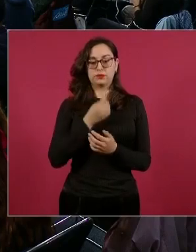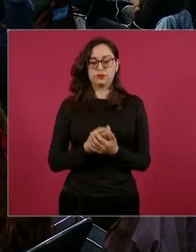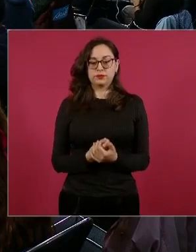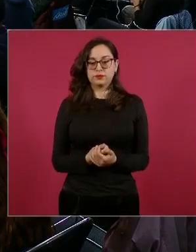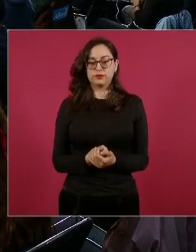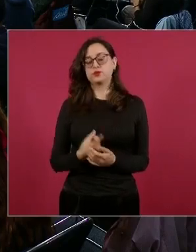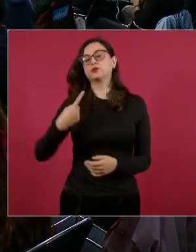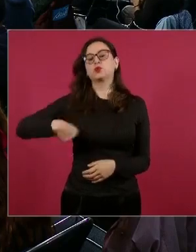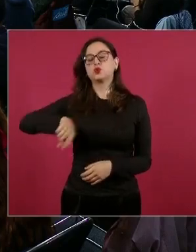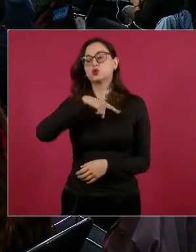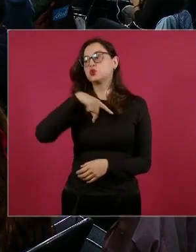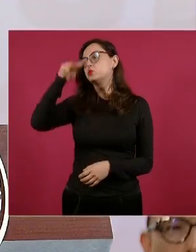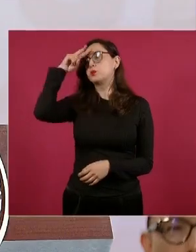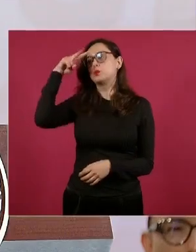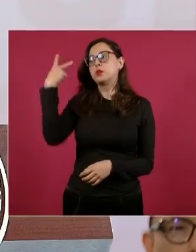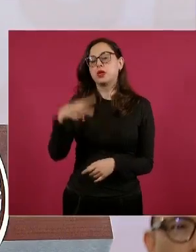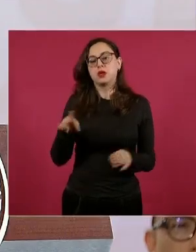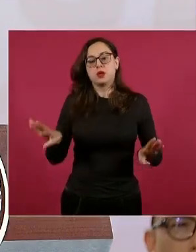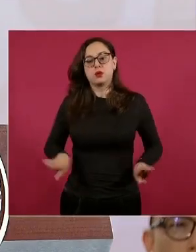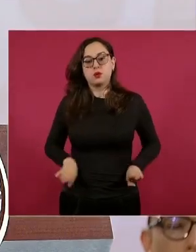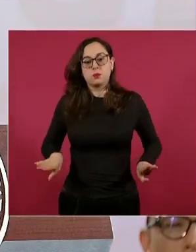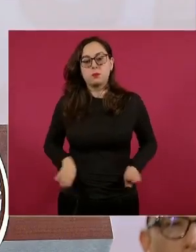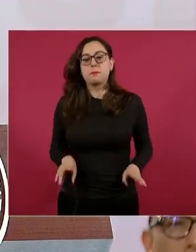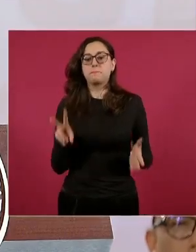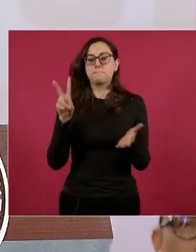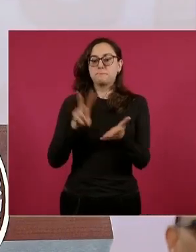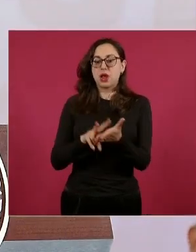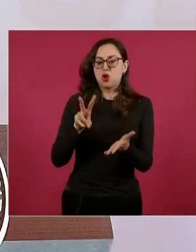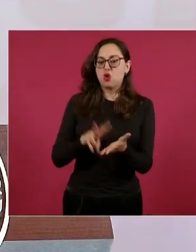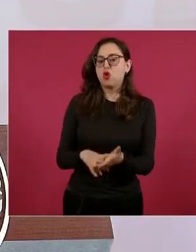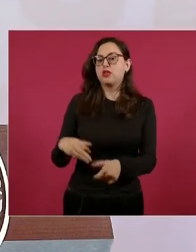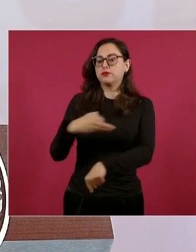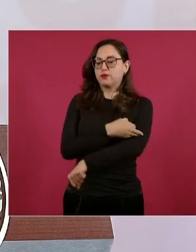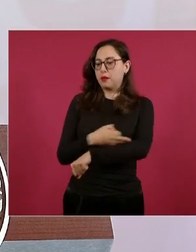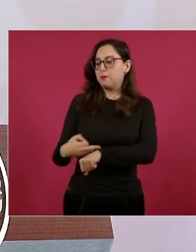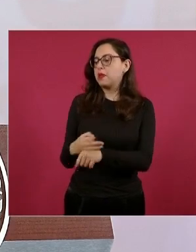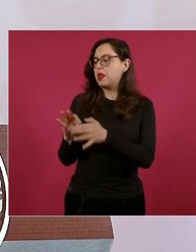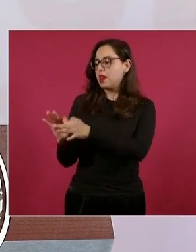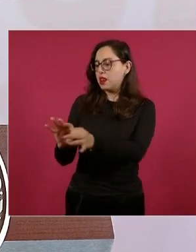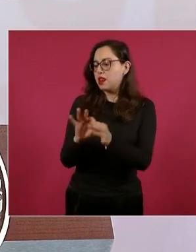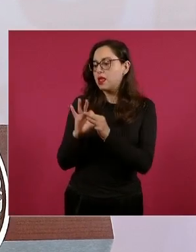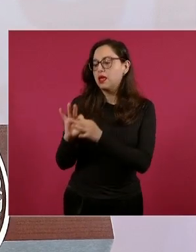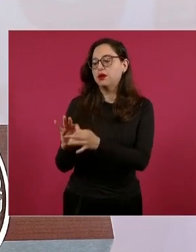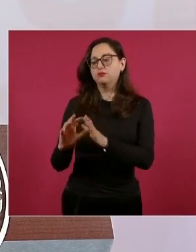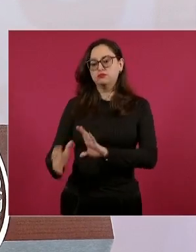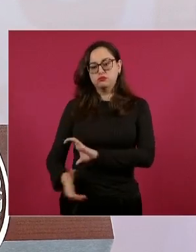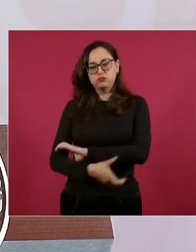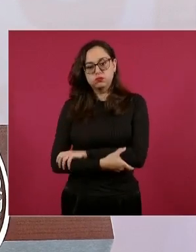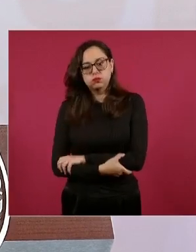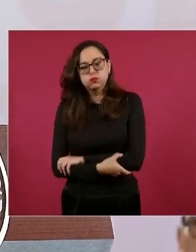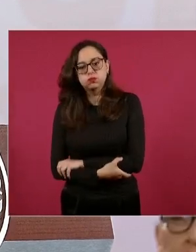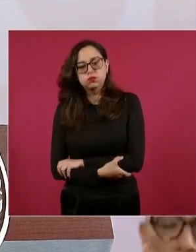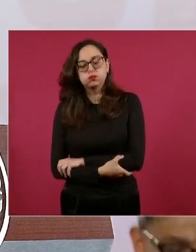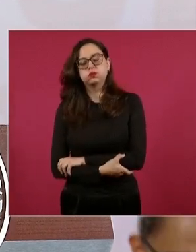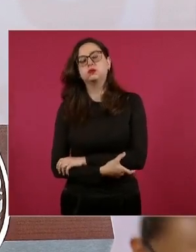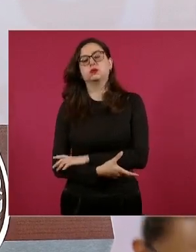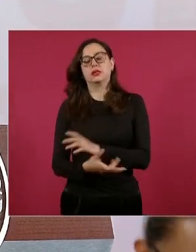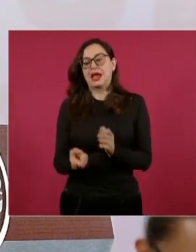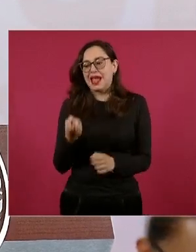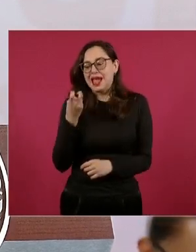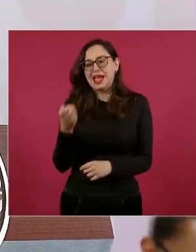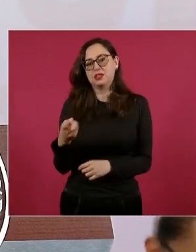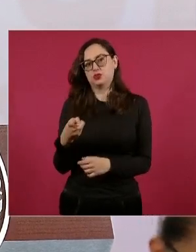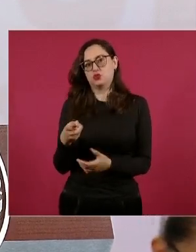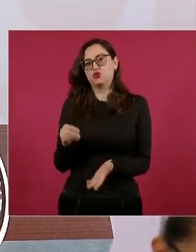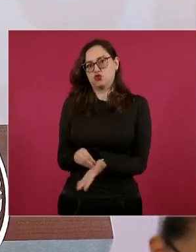la fraternidad que existe en el seno de la familia,